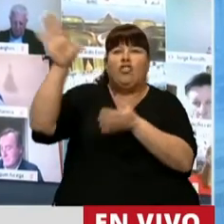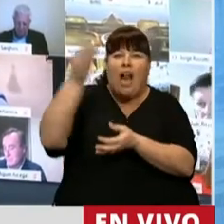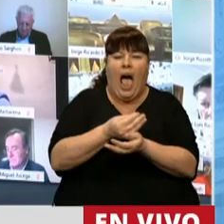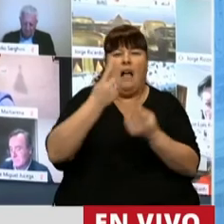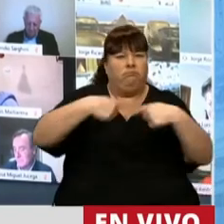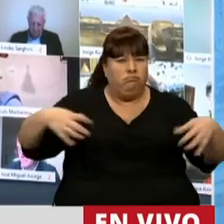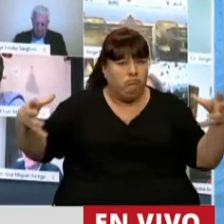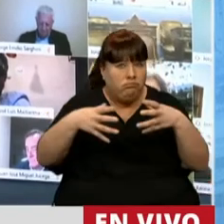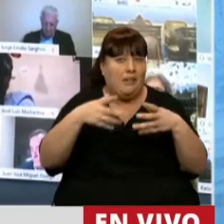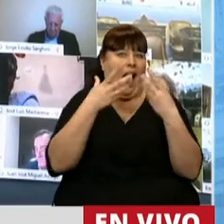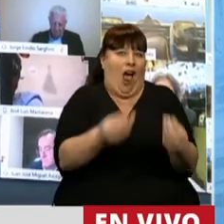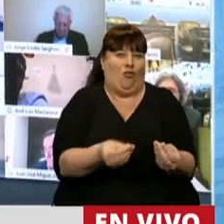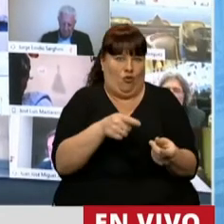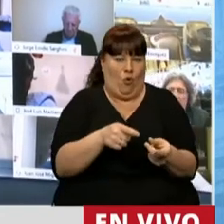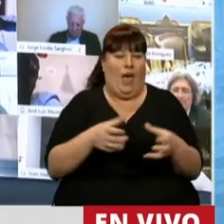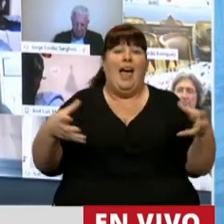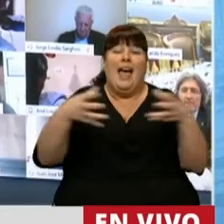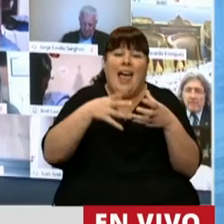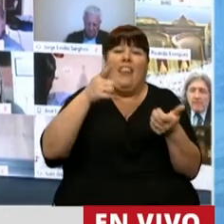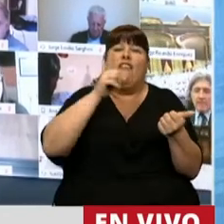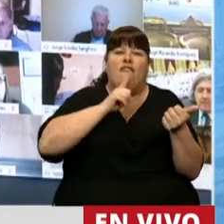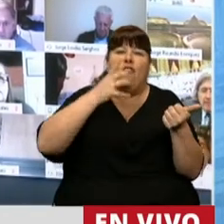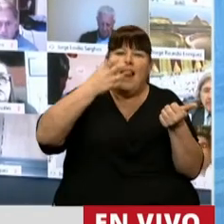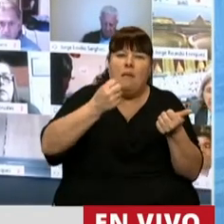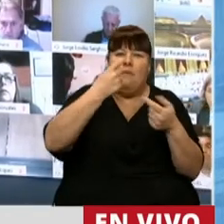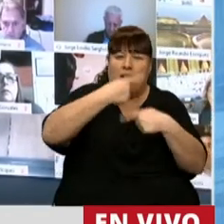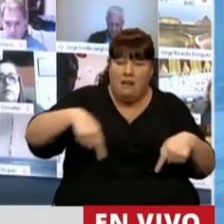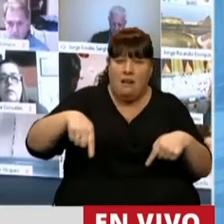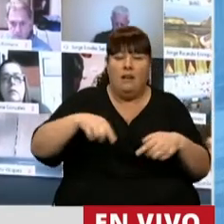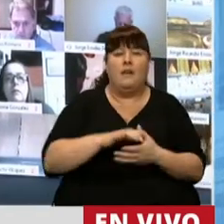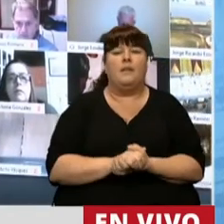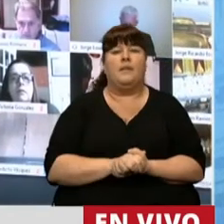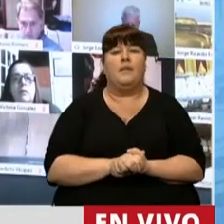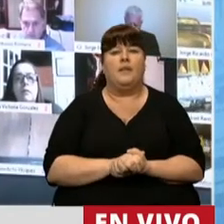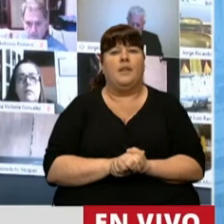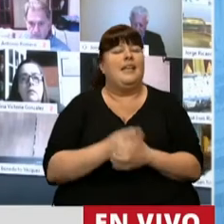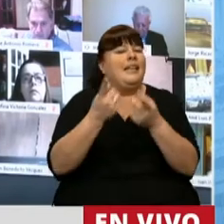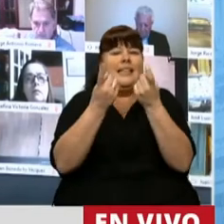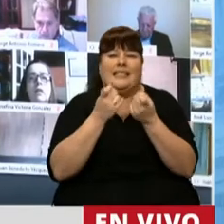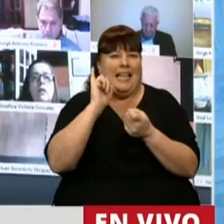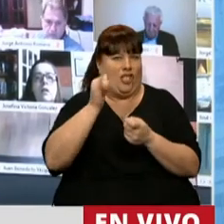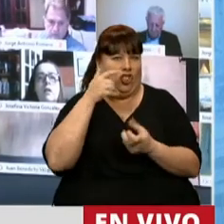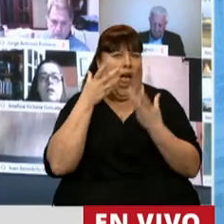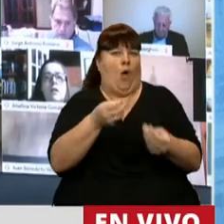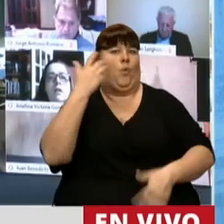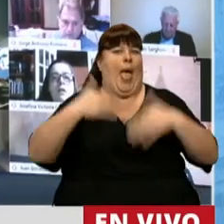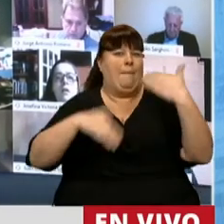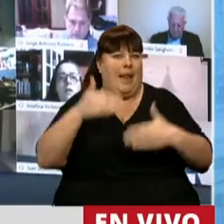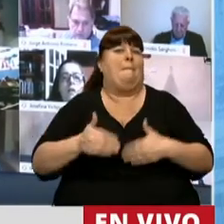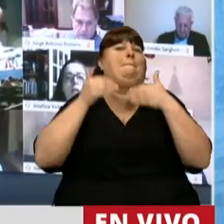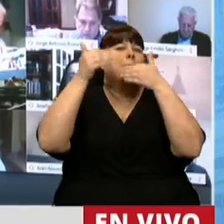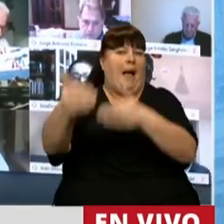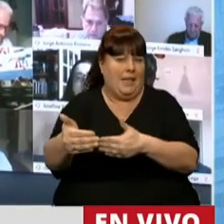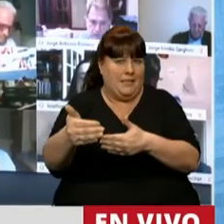viveristas. Realmente el sector citrícola necesita esta emergencia, que se